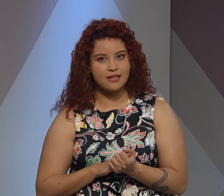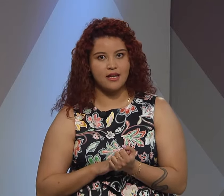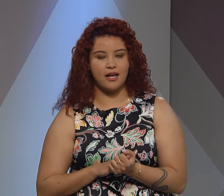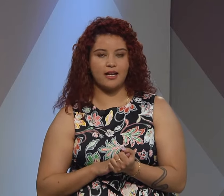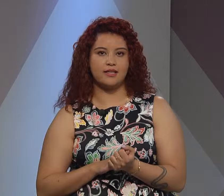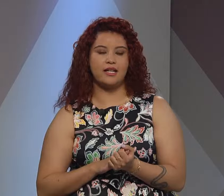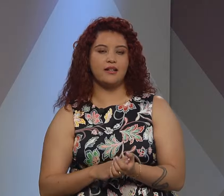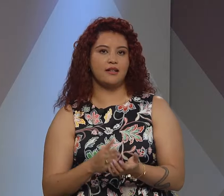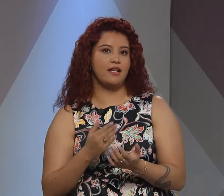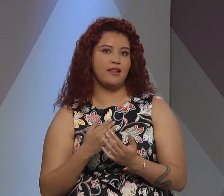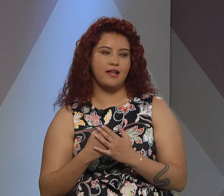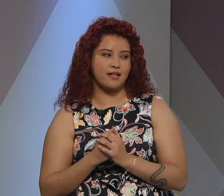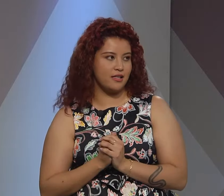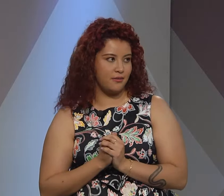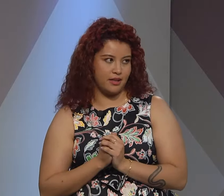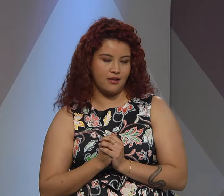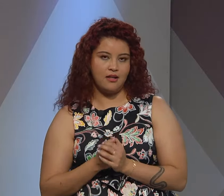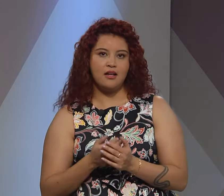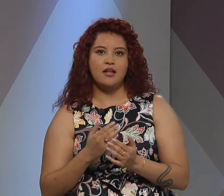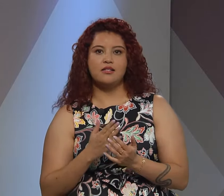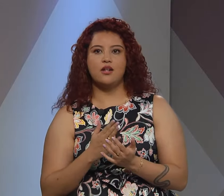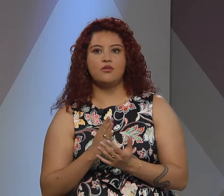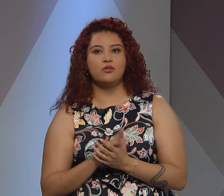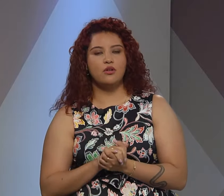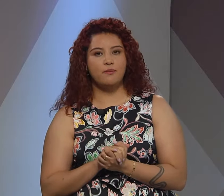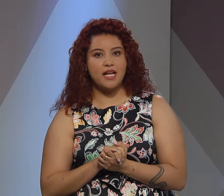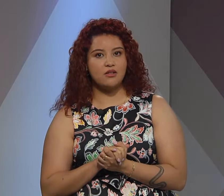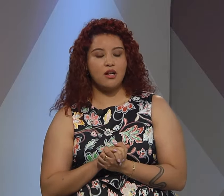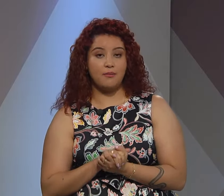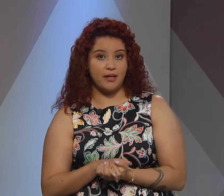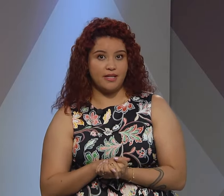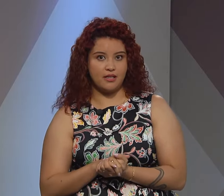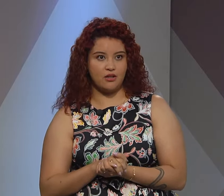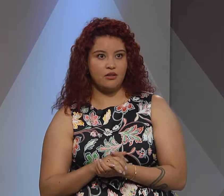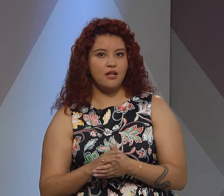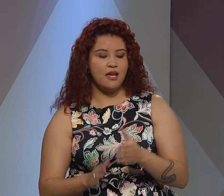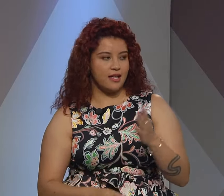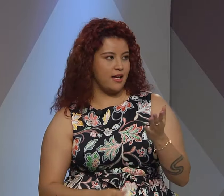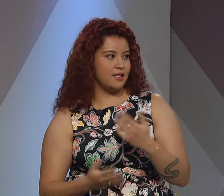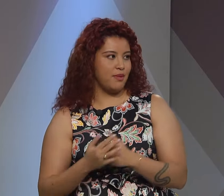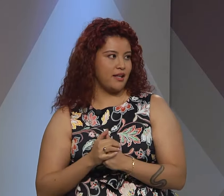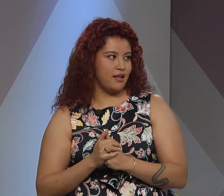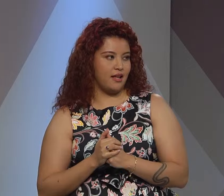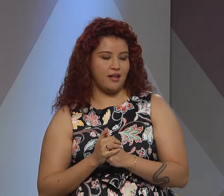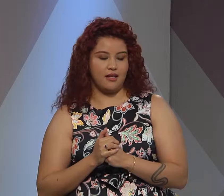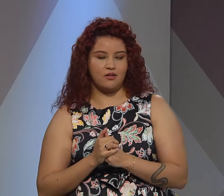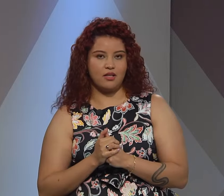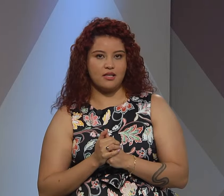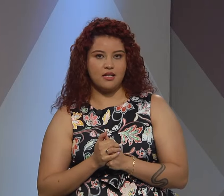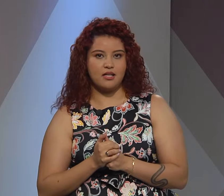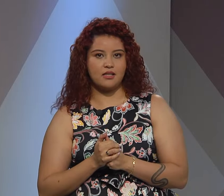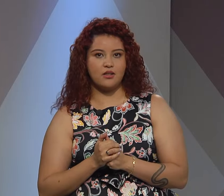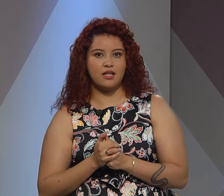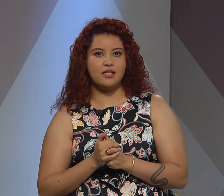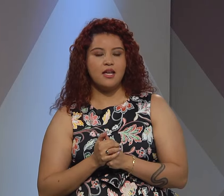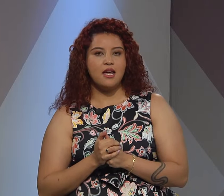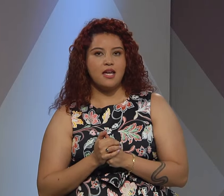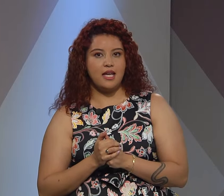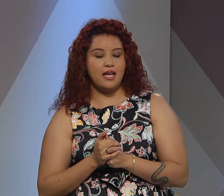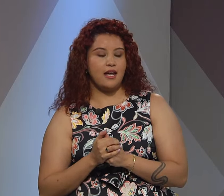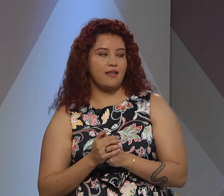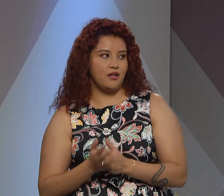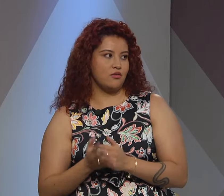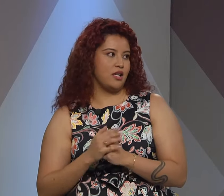correctas ni de ejercer ni de recibir segundo paso la prevención que es parte de todas estas acciones